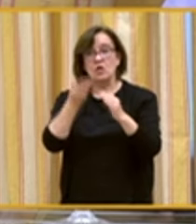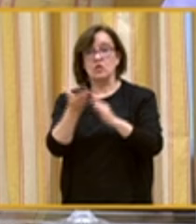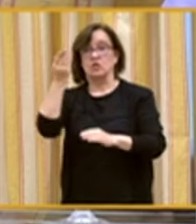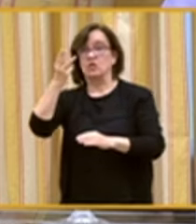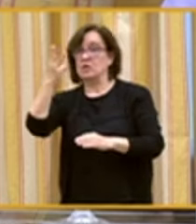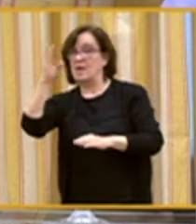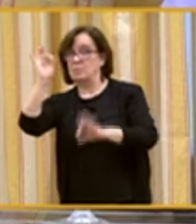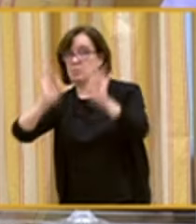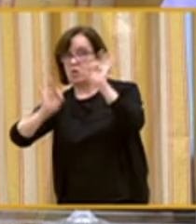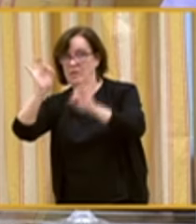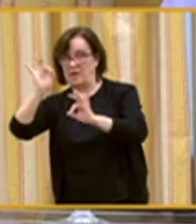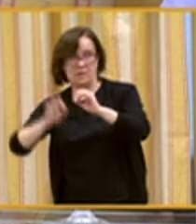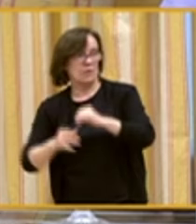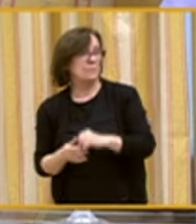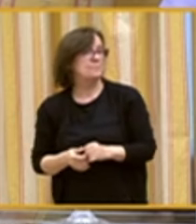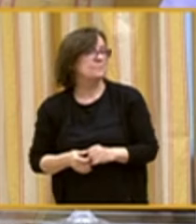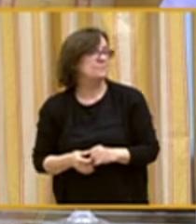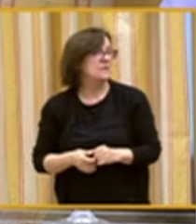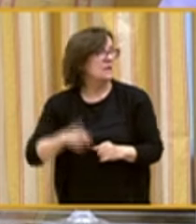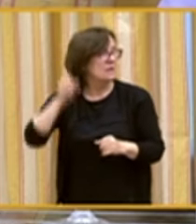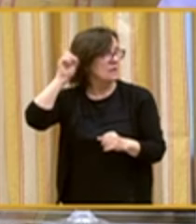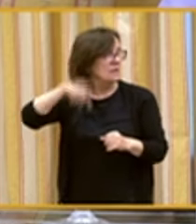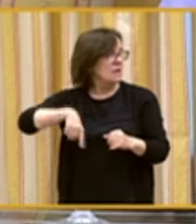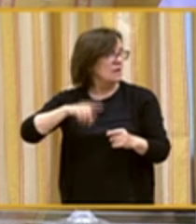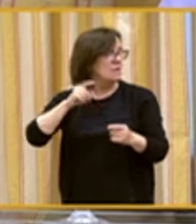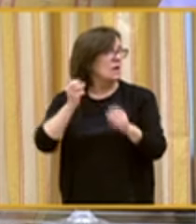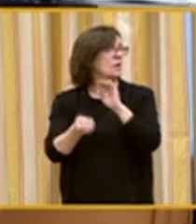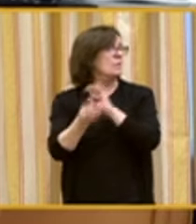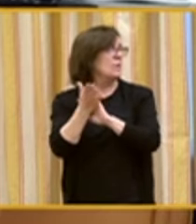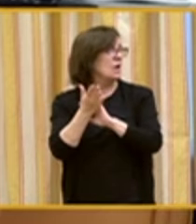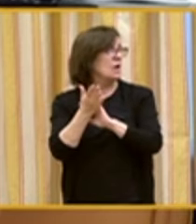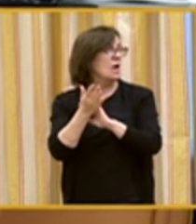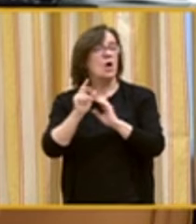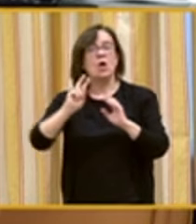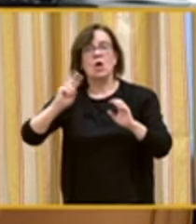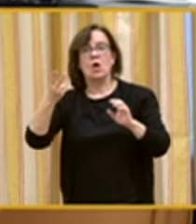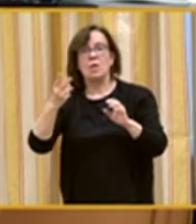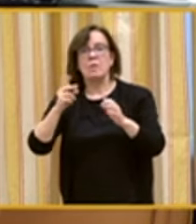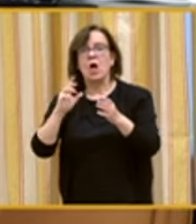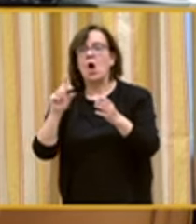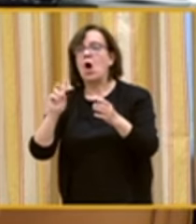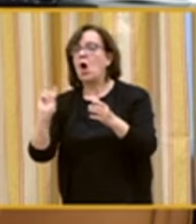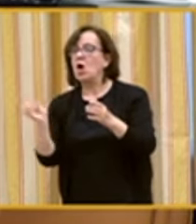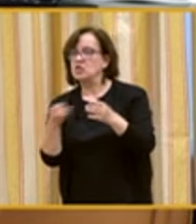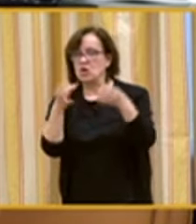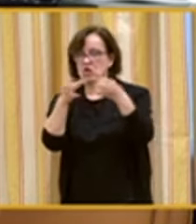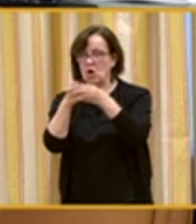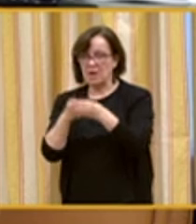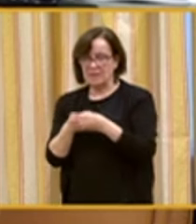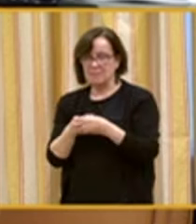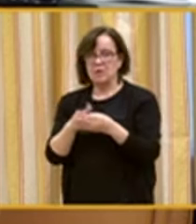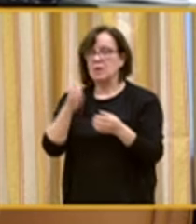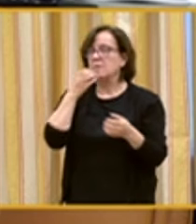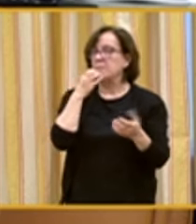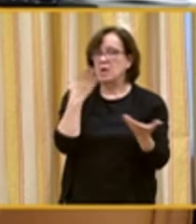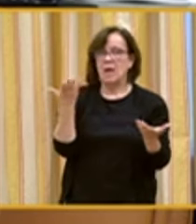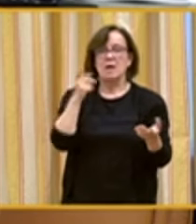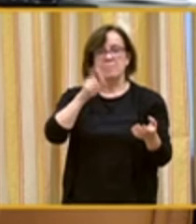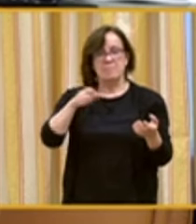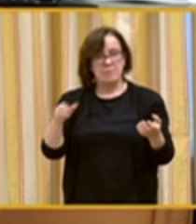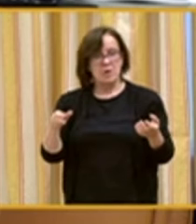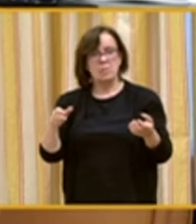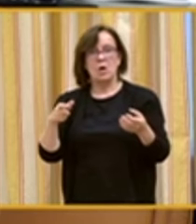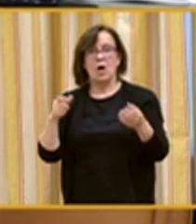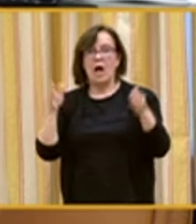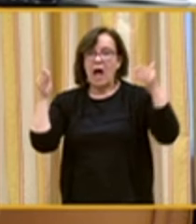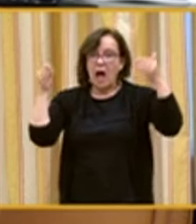al 3%. También se debería de crear una subcuota para otros colectivos, por ejemplo, para las personas con